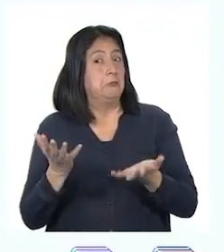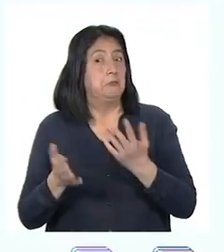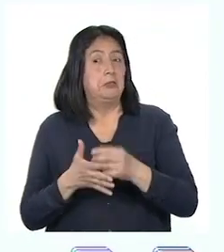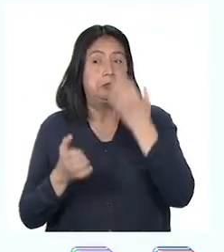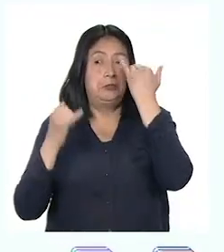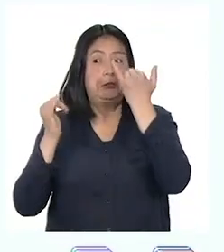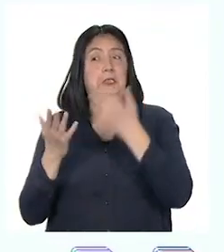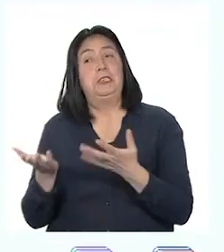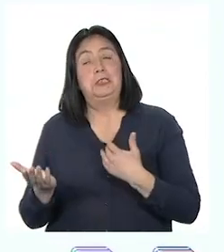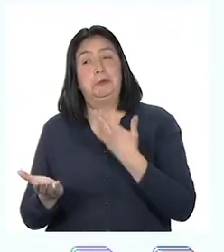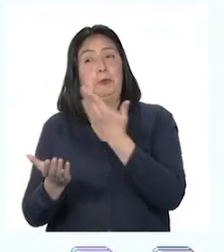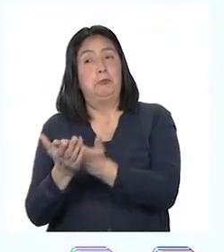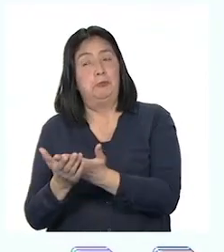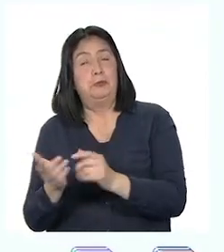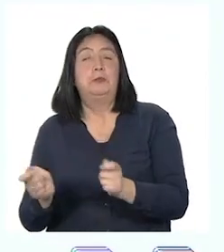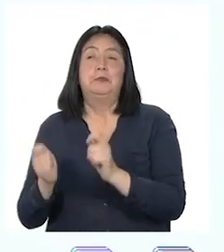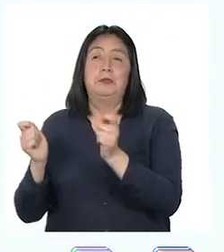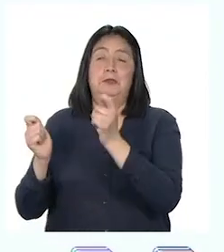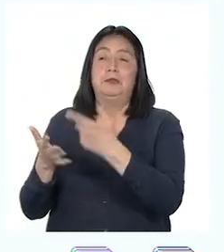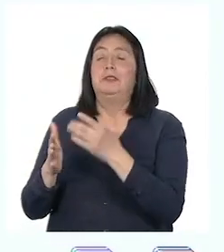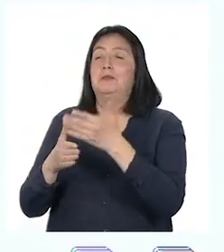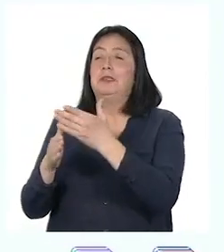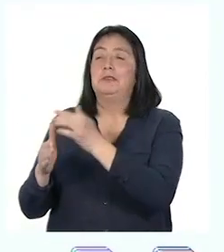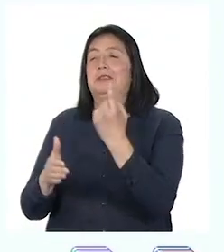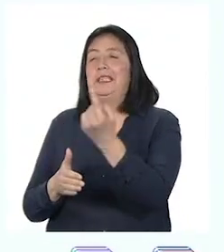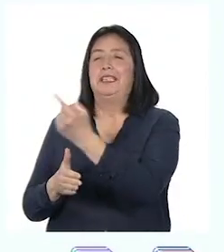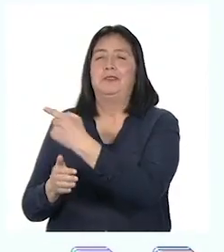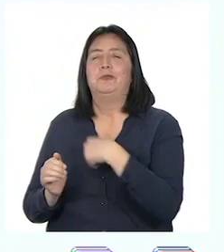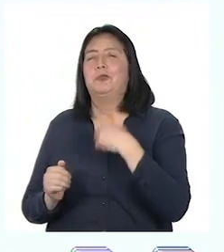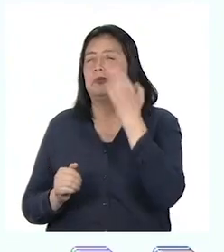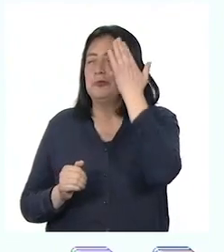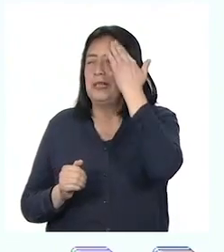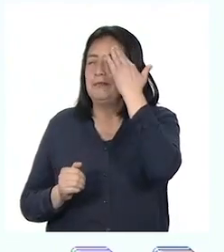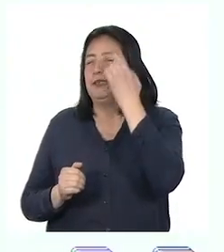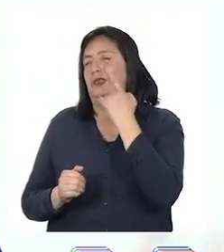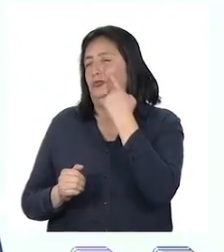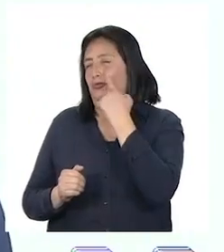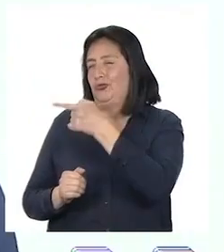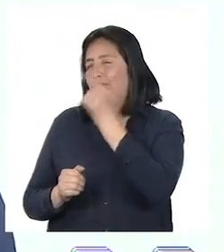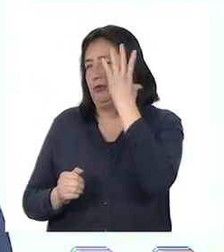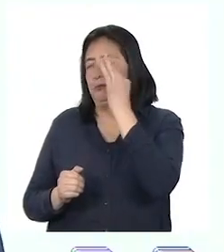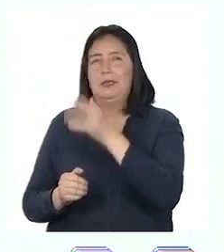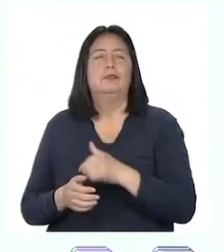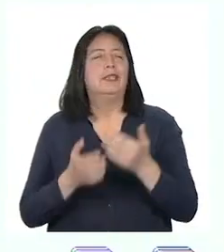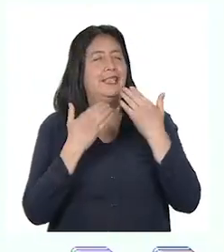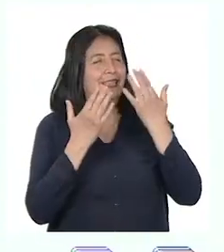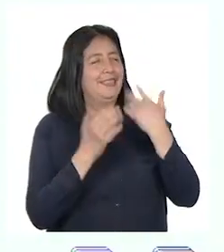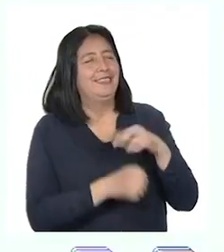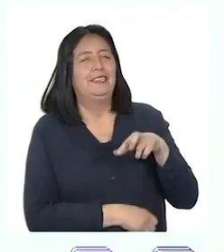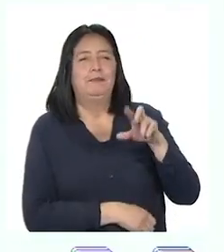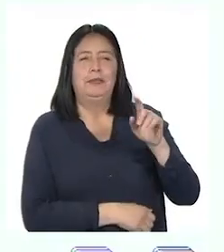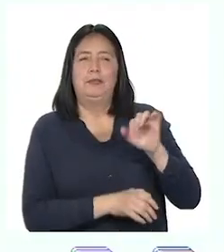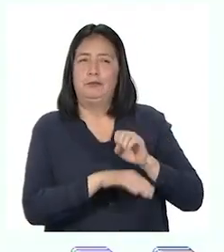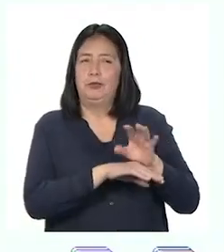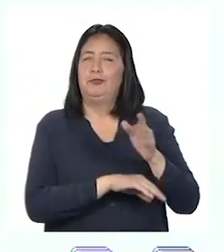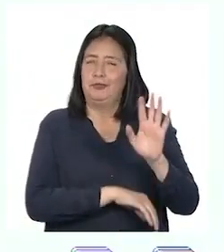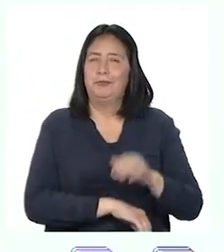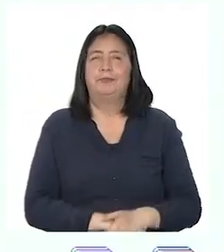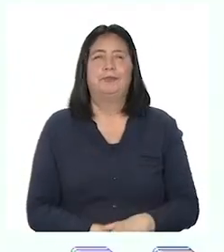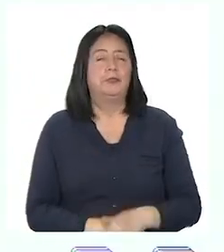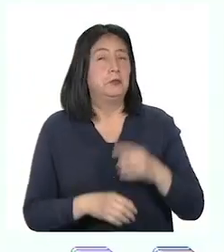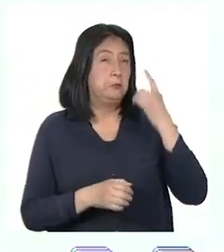propuestas muy interesantes compartiendo lo que cada uno conoce desde su propia experiencia. Gracias, Patti, por esta sugerencia.